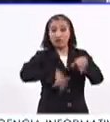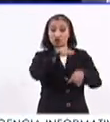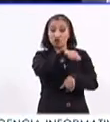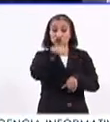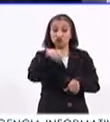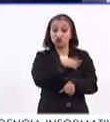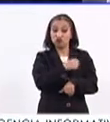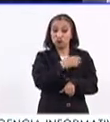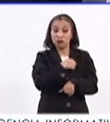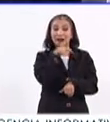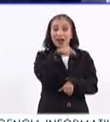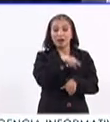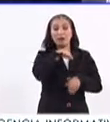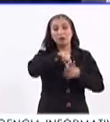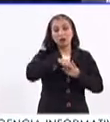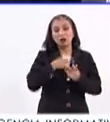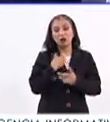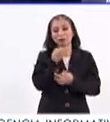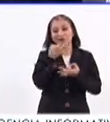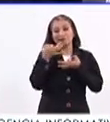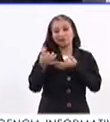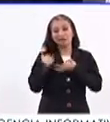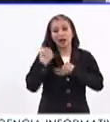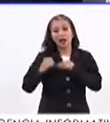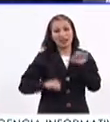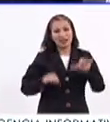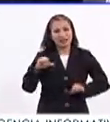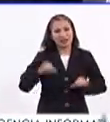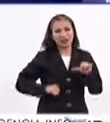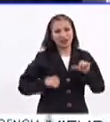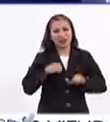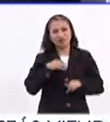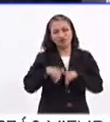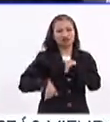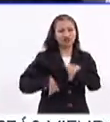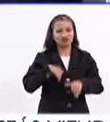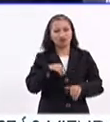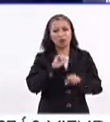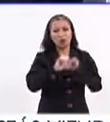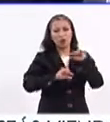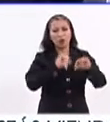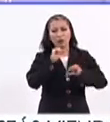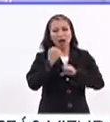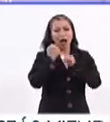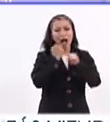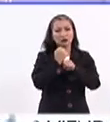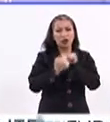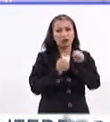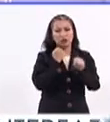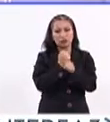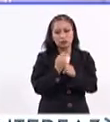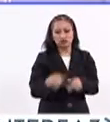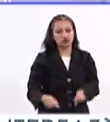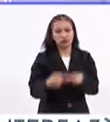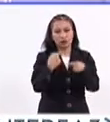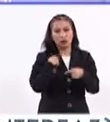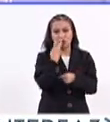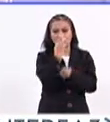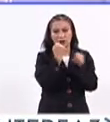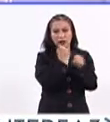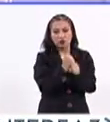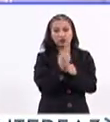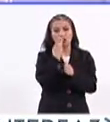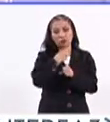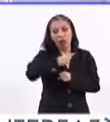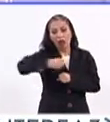y fue de ahí que me empecé a enganchar con la actividad física. Evidentemente, conforme fueron pasando los años... niño, desde niño. Desde niño, empecé de dos años.